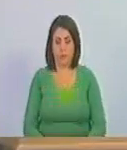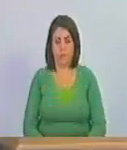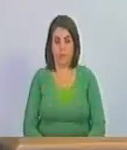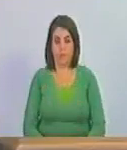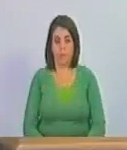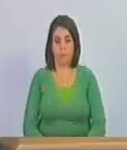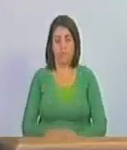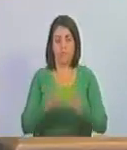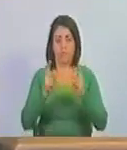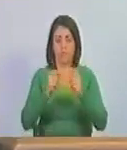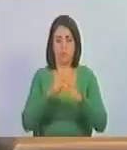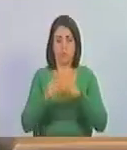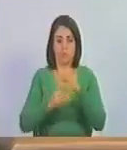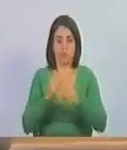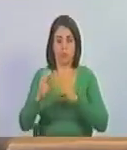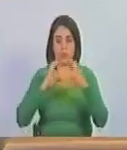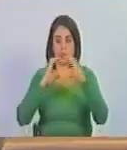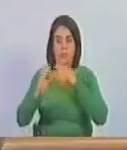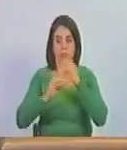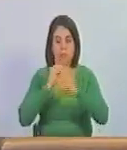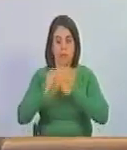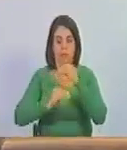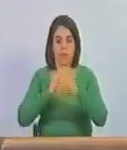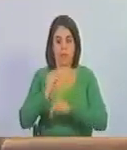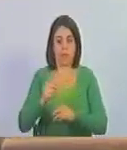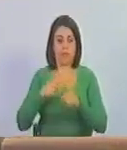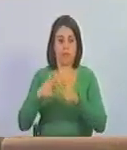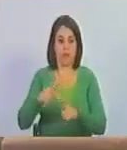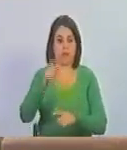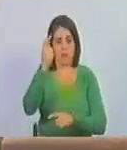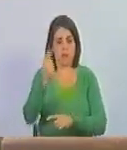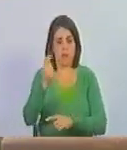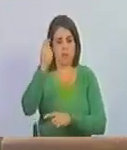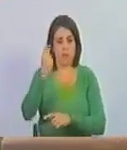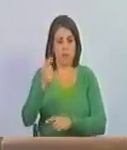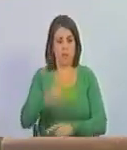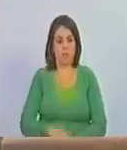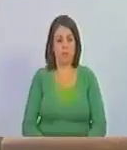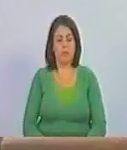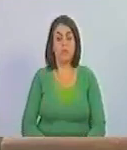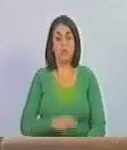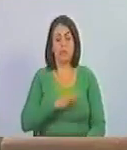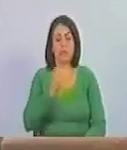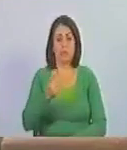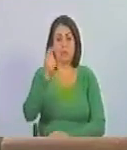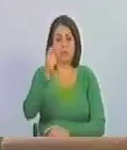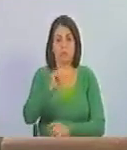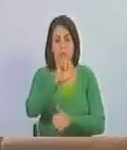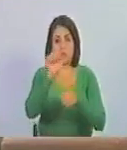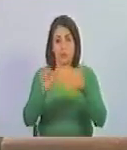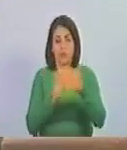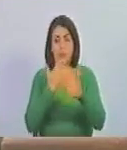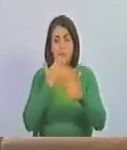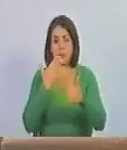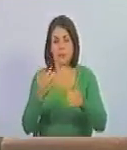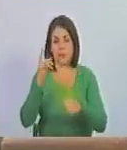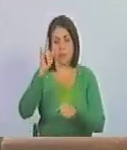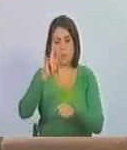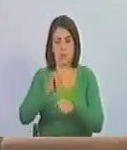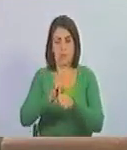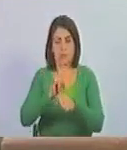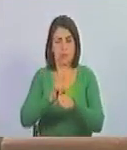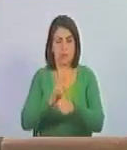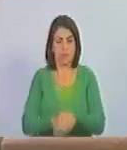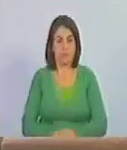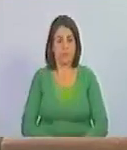Cuenta número 1, comunicaciones suscritas por las ciudadanas diputadas, los ciudadanos diputados principales solicitando permiso